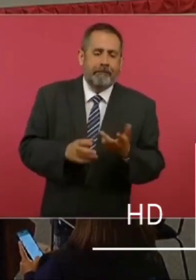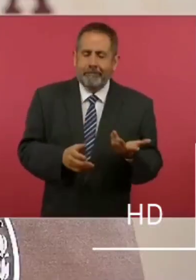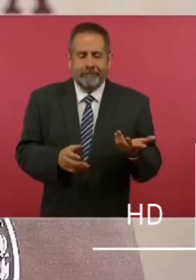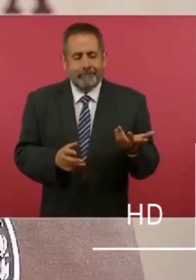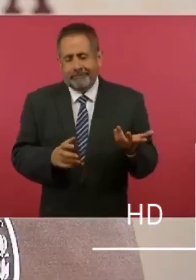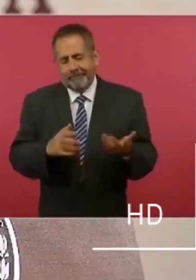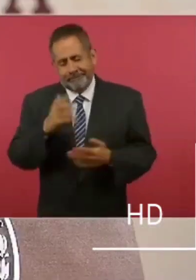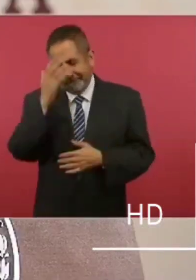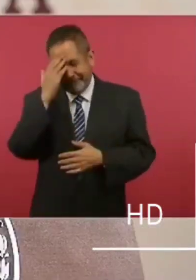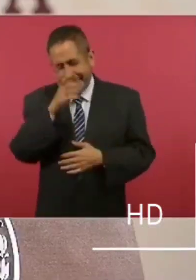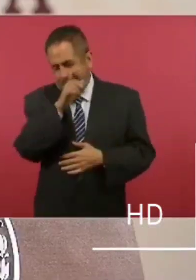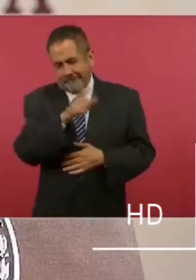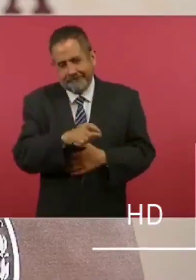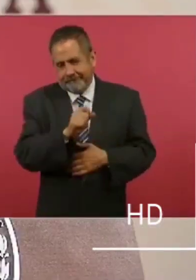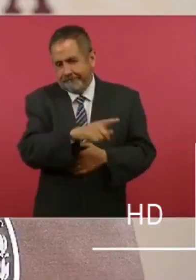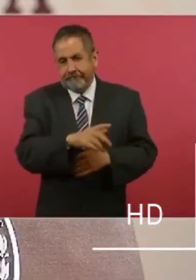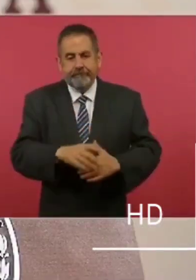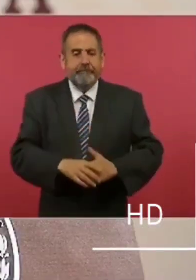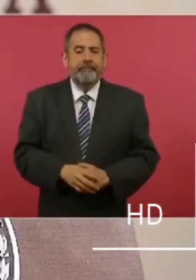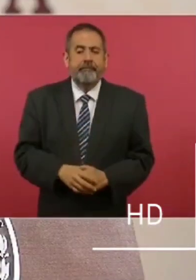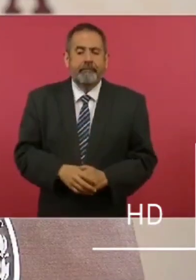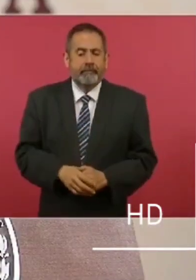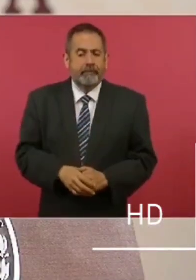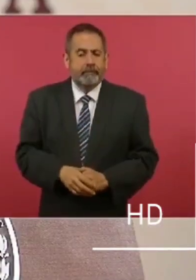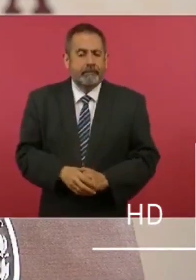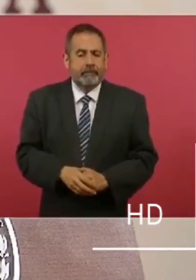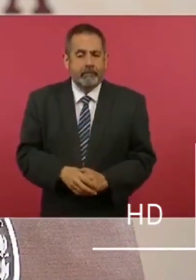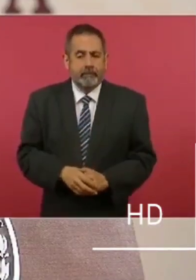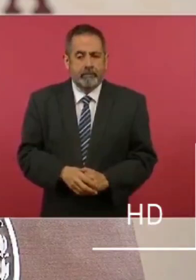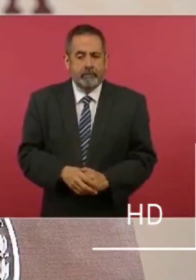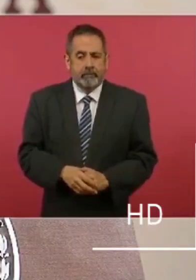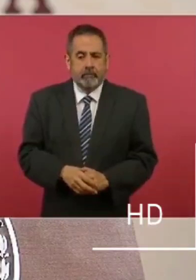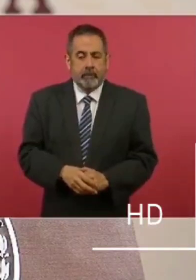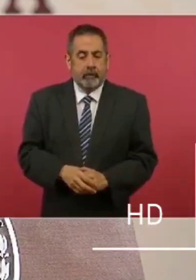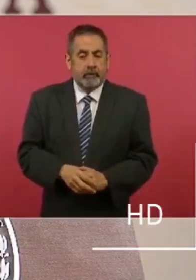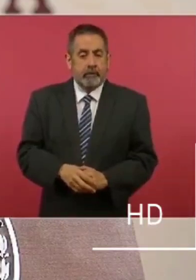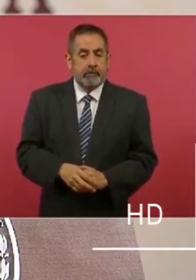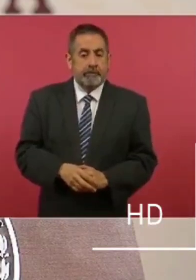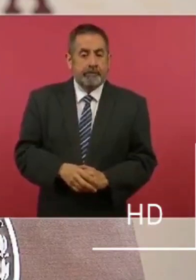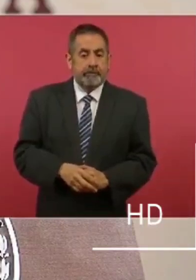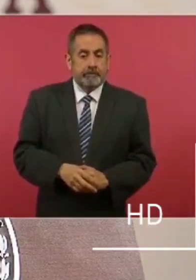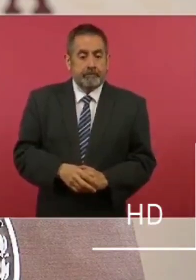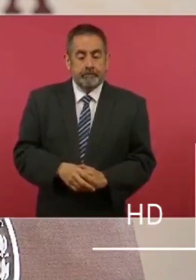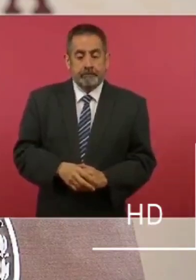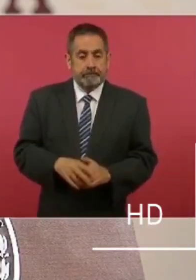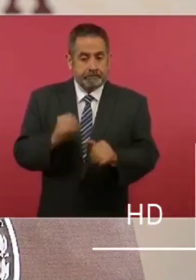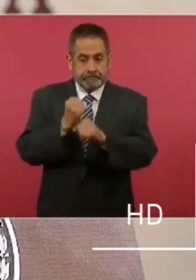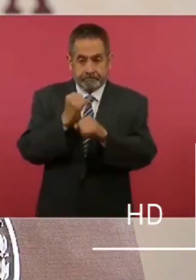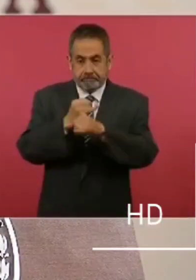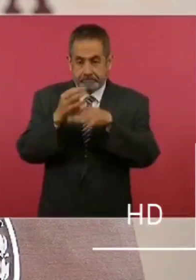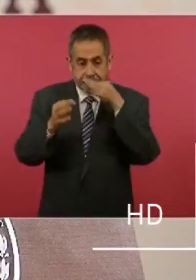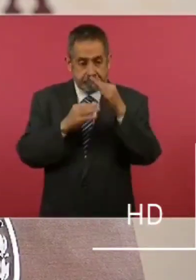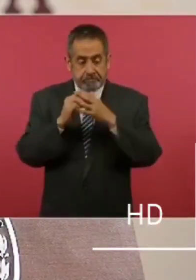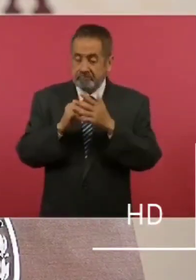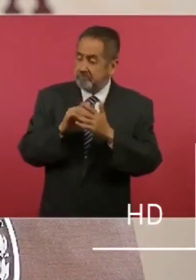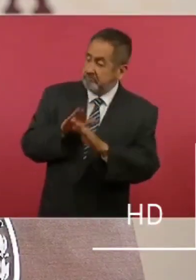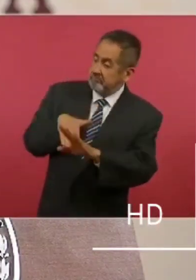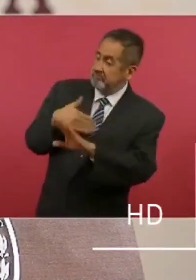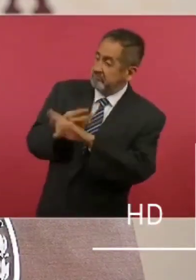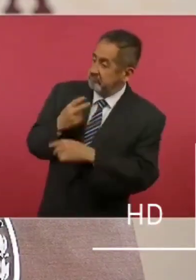gastan. Vamos con la siguiente. En medios y redes acusan al presidente López Obrador